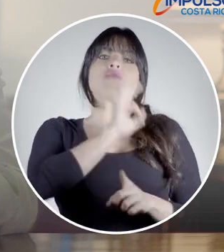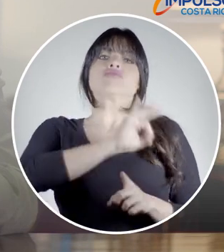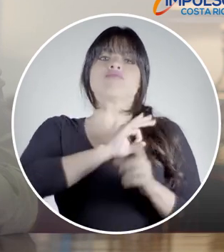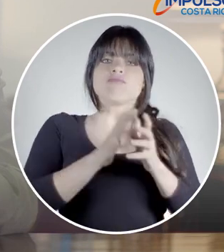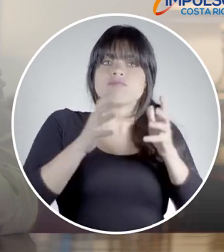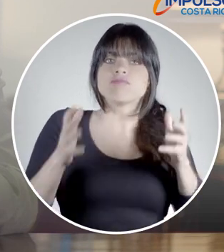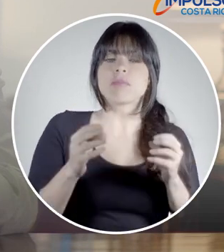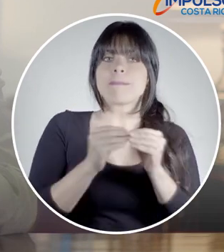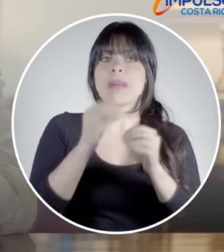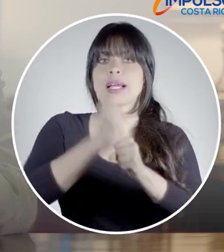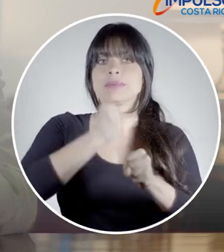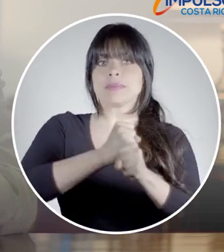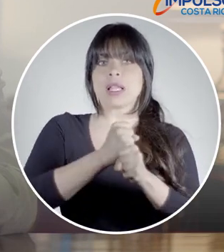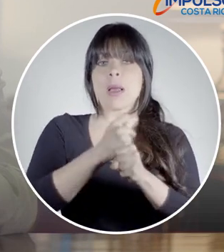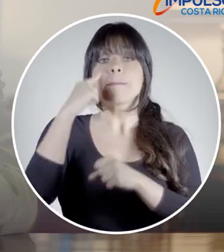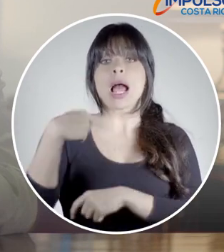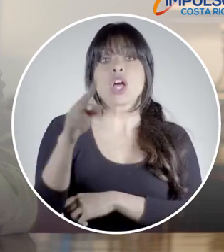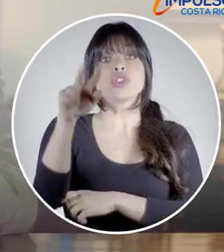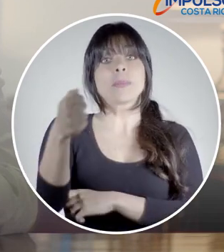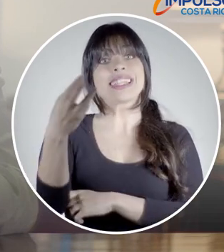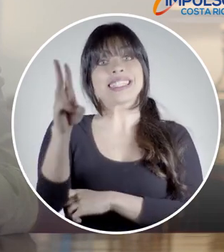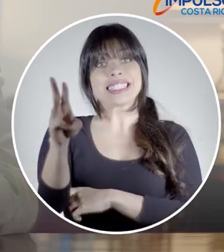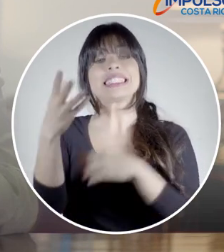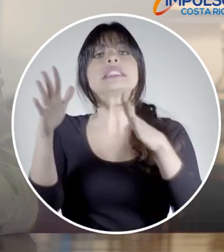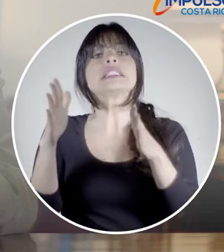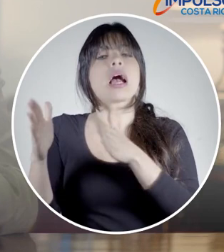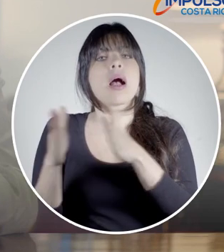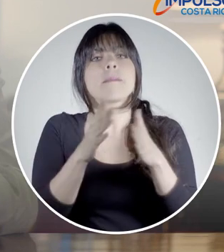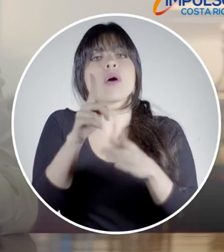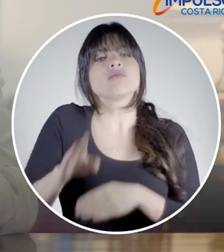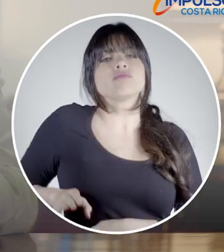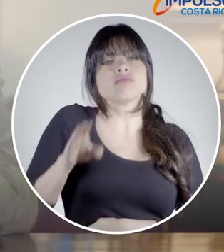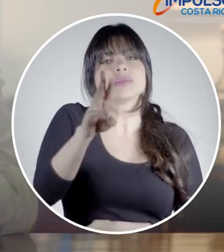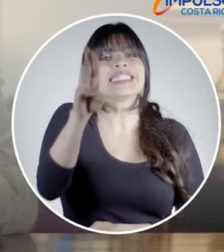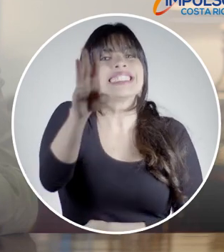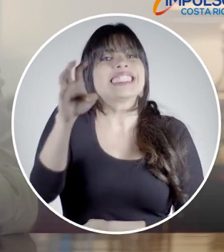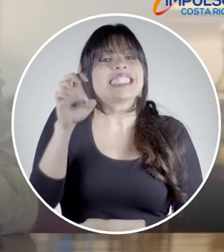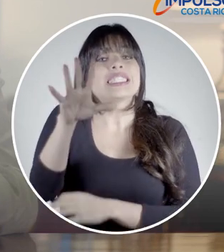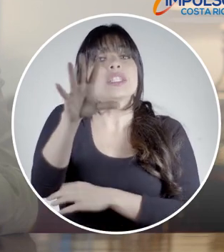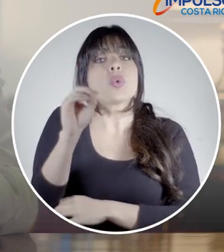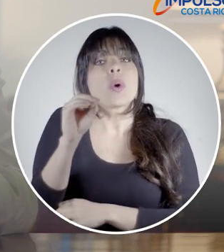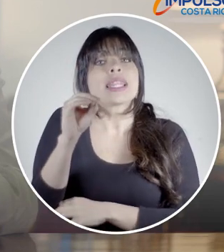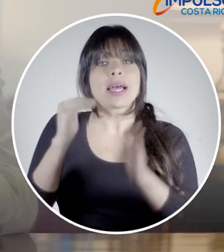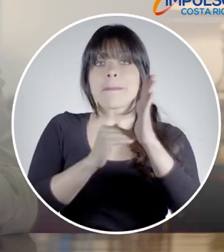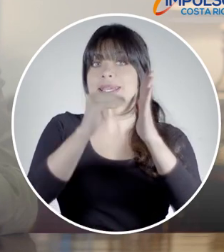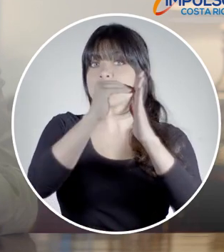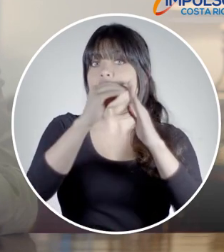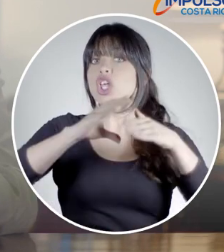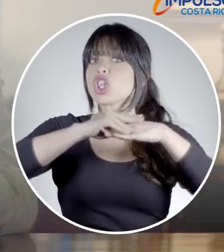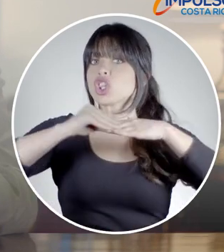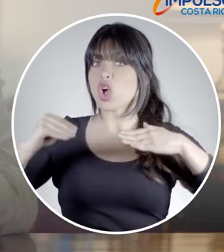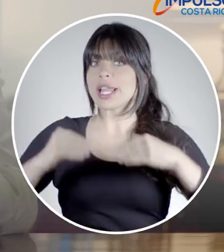repercuta en crecimiento y generación de empleo. Para el 2016 está prevista una inversión de 650